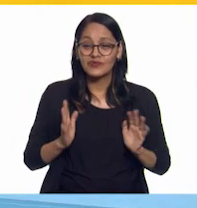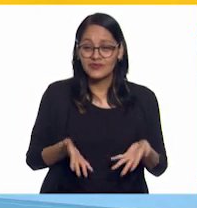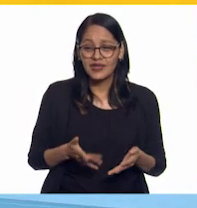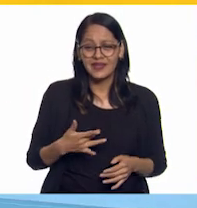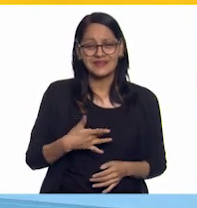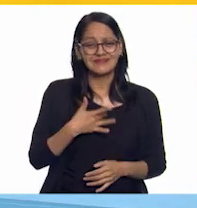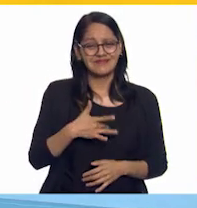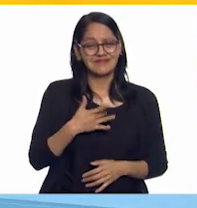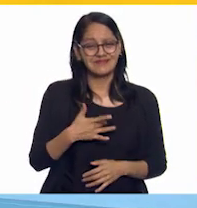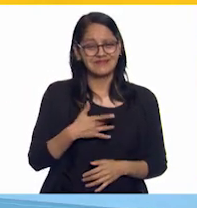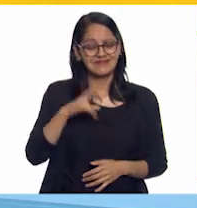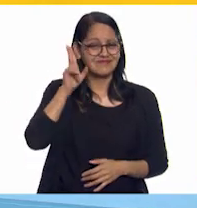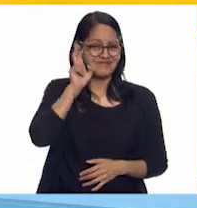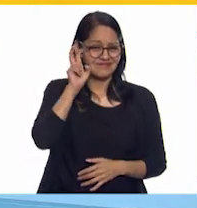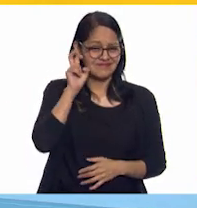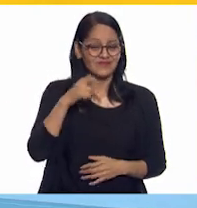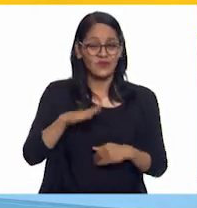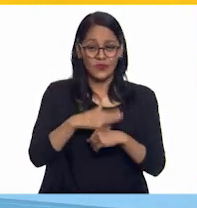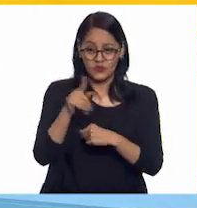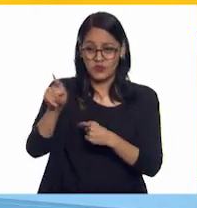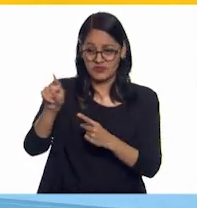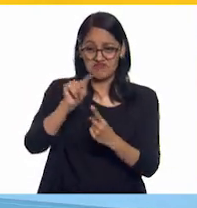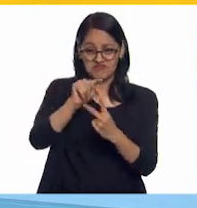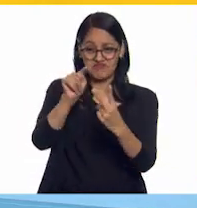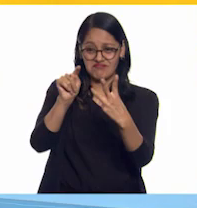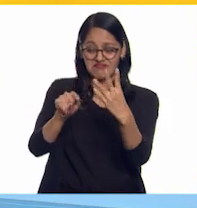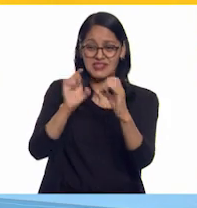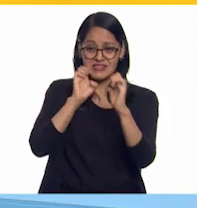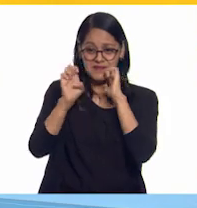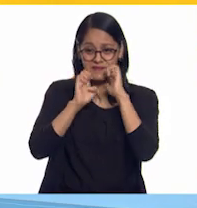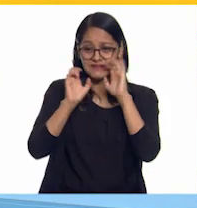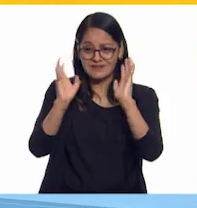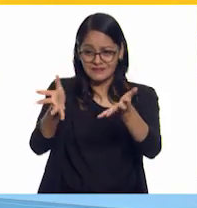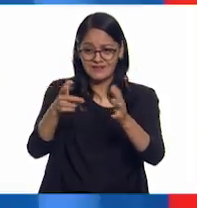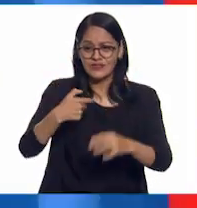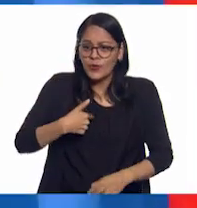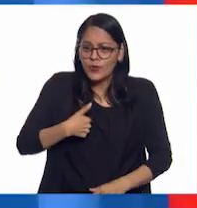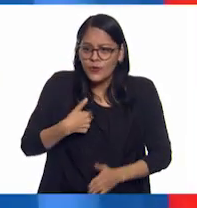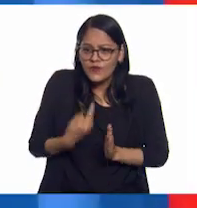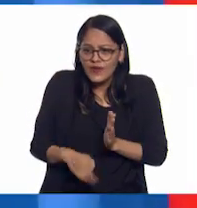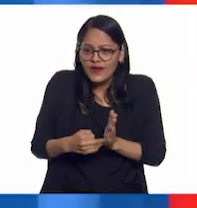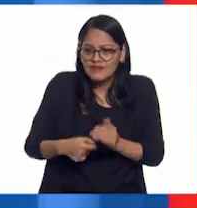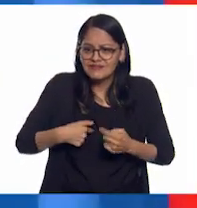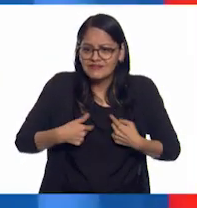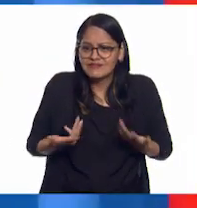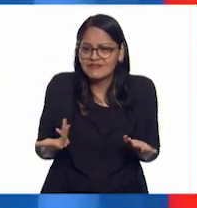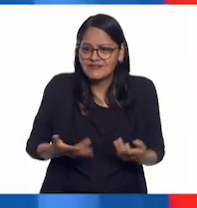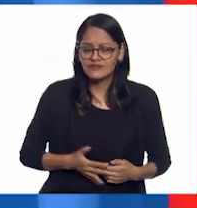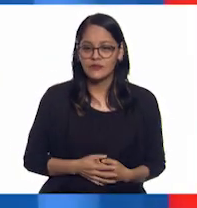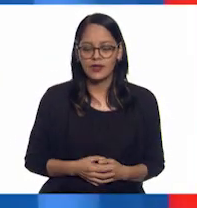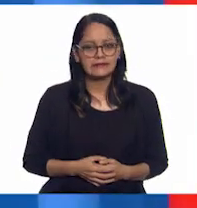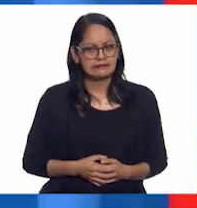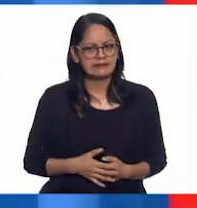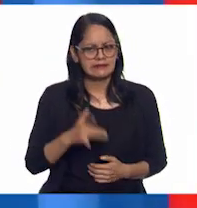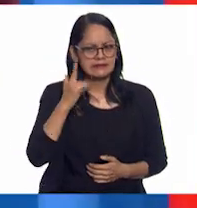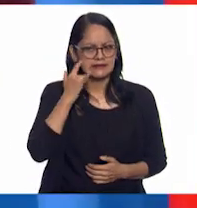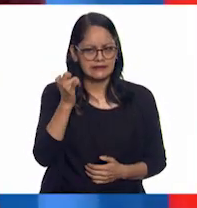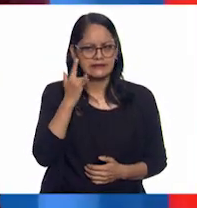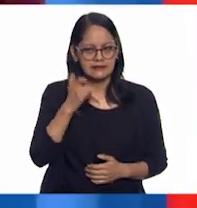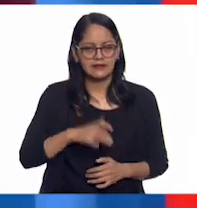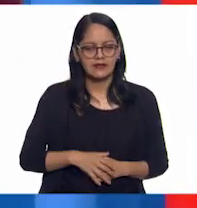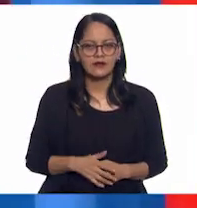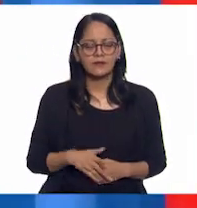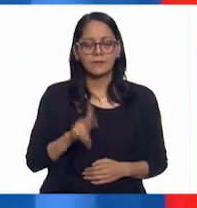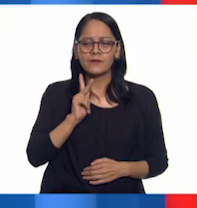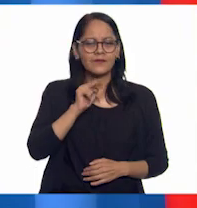sintiendo algo de envidia porque todos ustedes están ahí y yo no. Oye, sí, qué raro, ¿eh? Pero no, no, no,